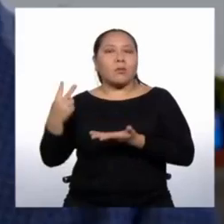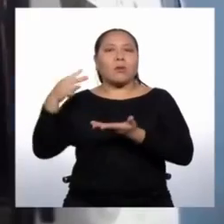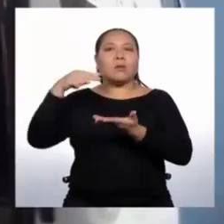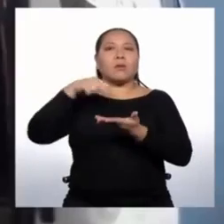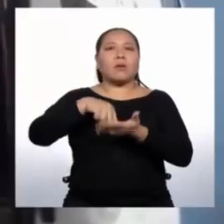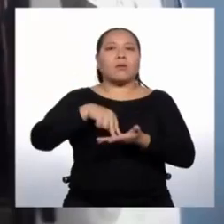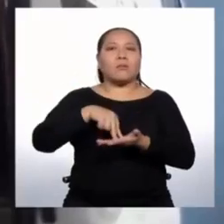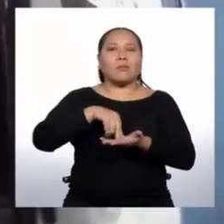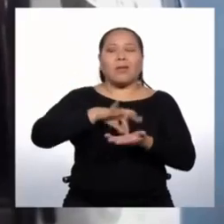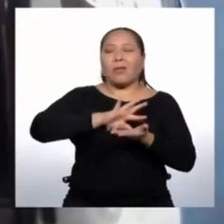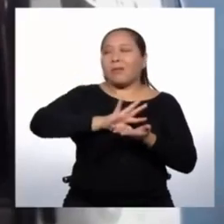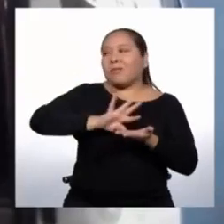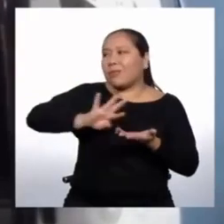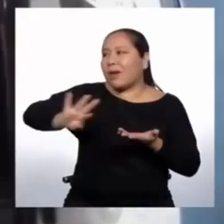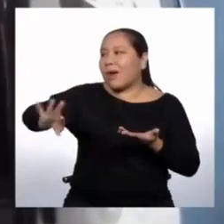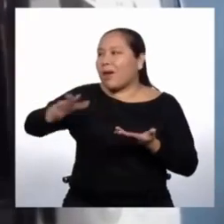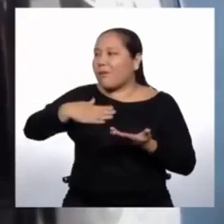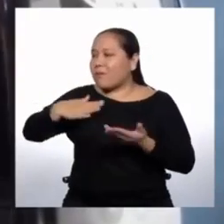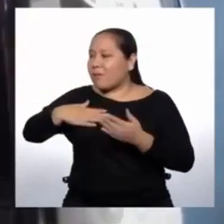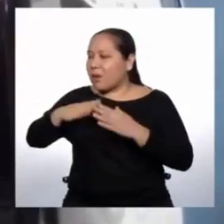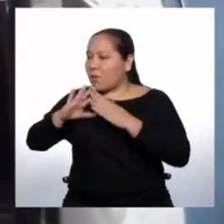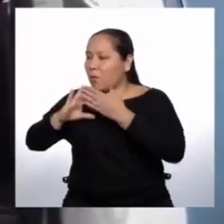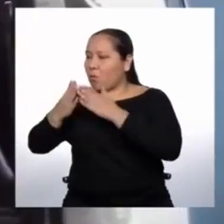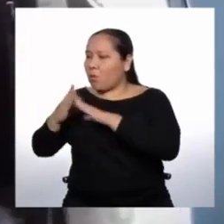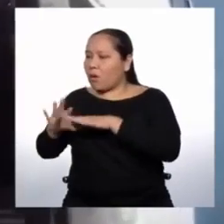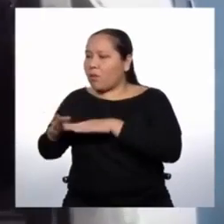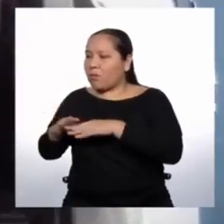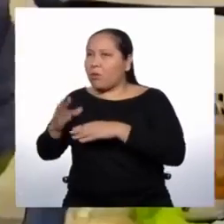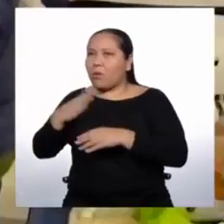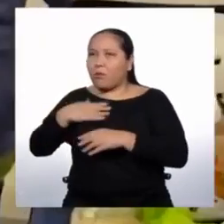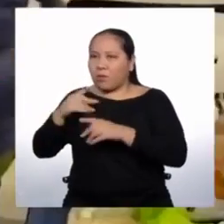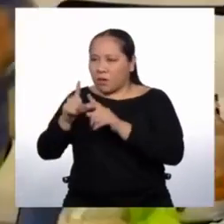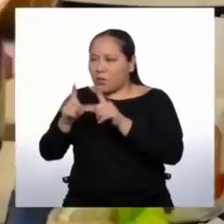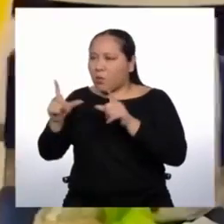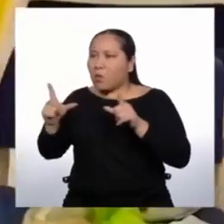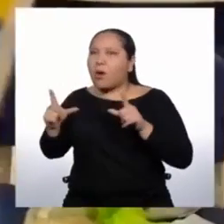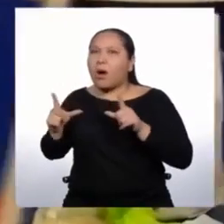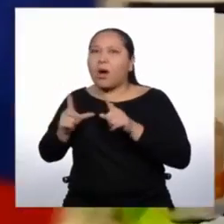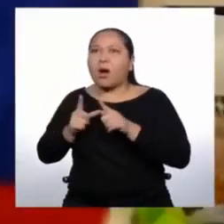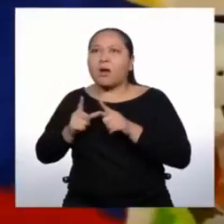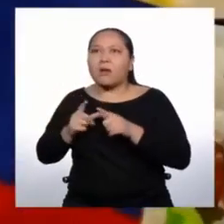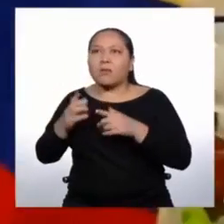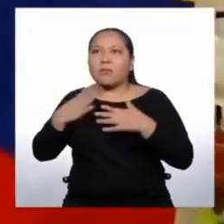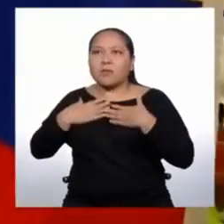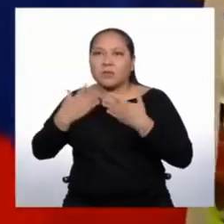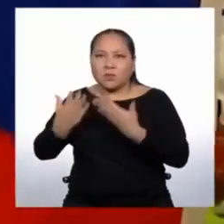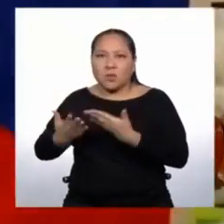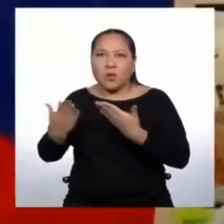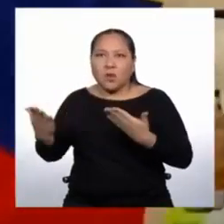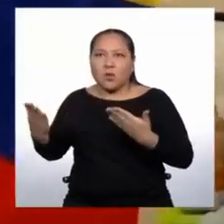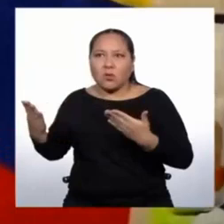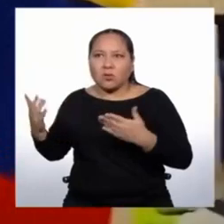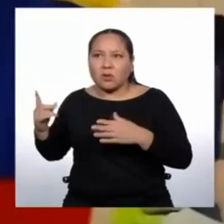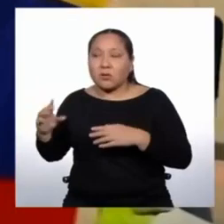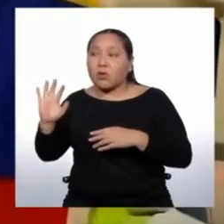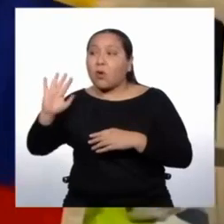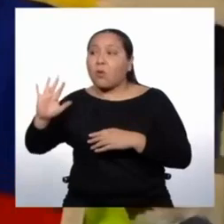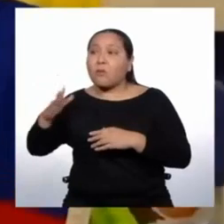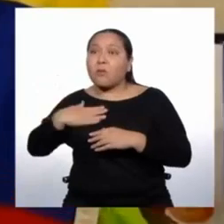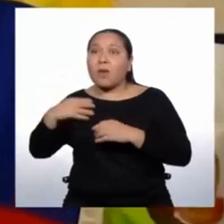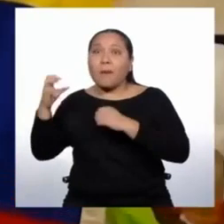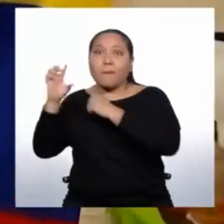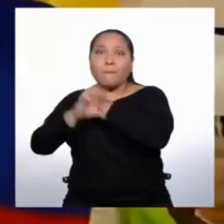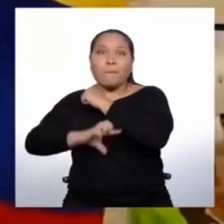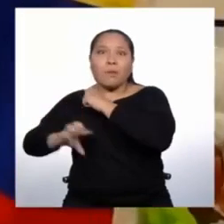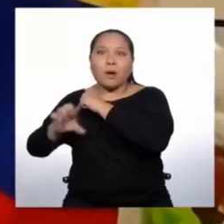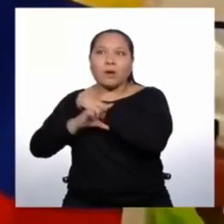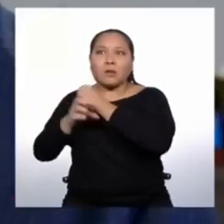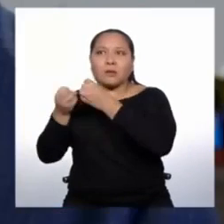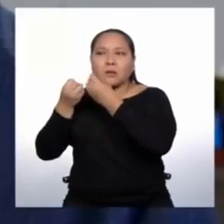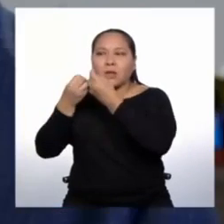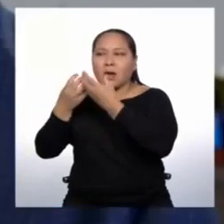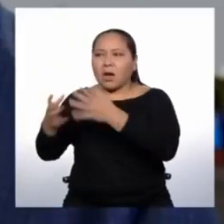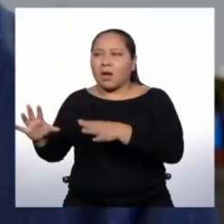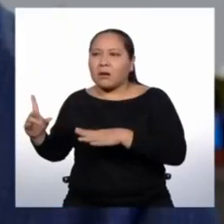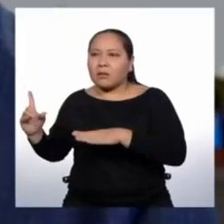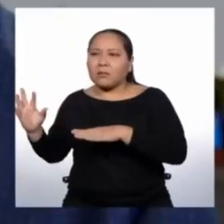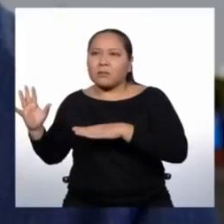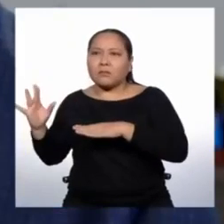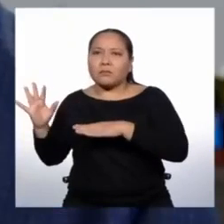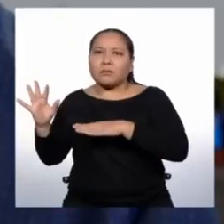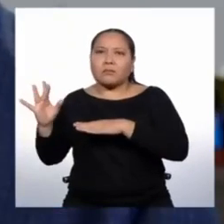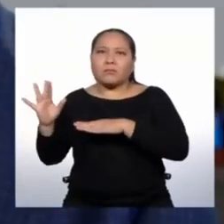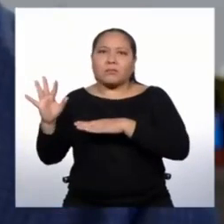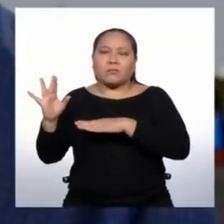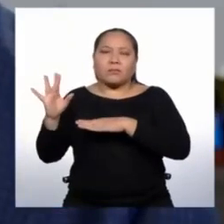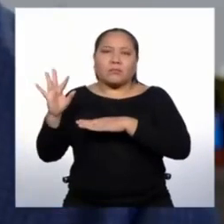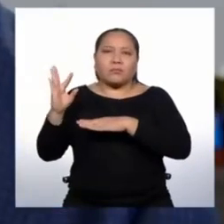atrás el pueblo, la ciudad pequeña, la ciudad intermedia o el país para afrontar